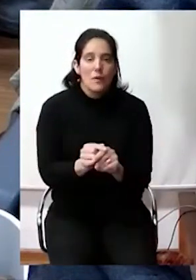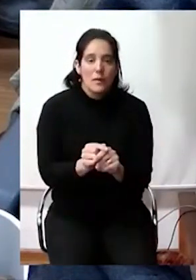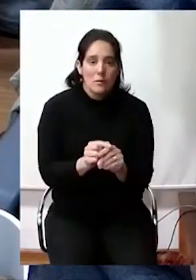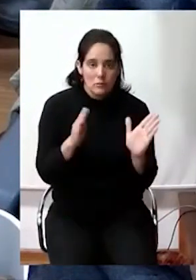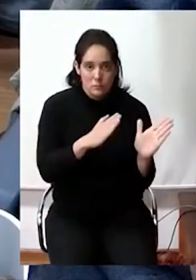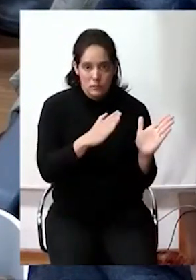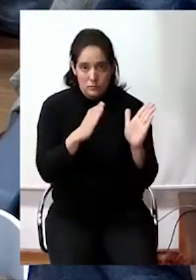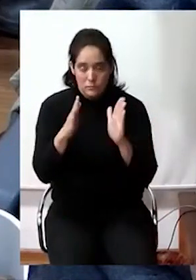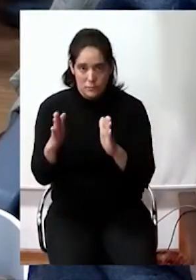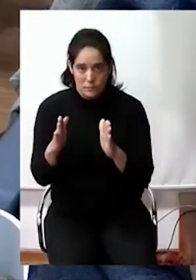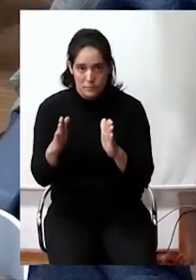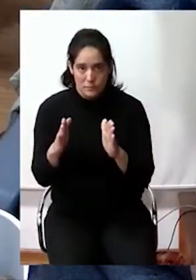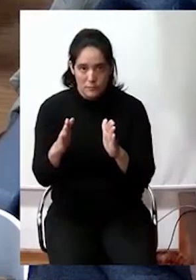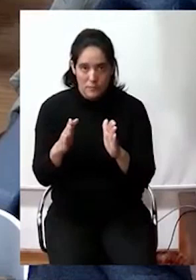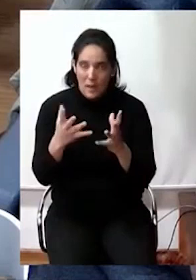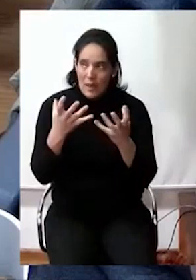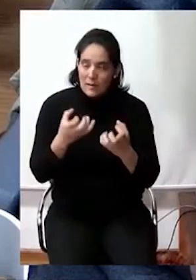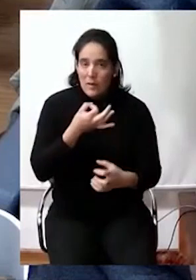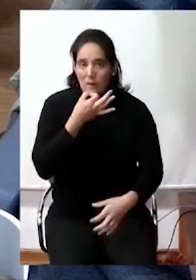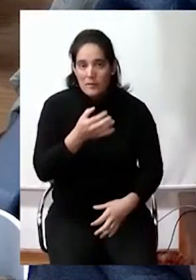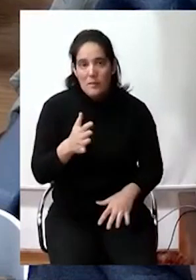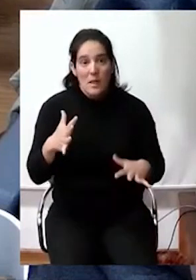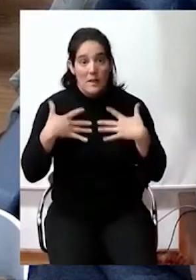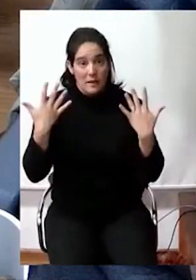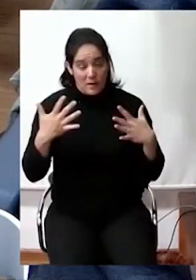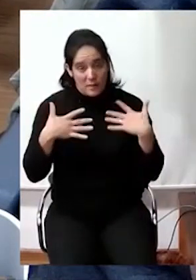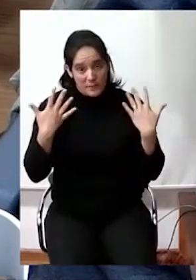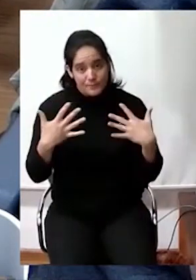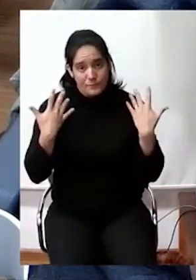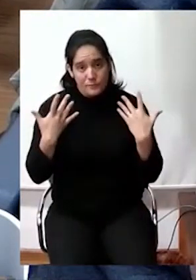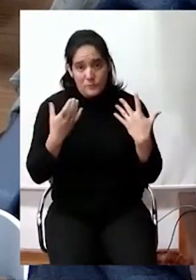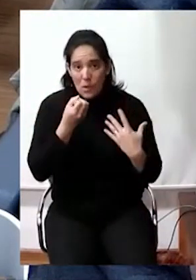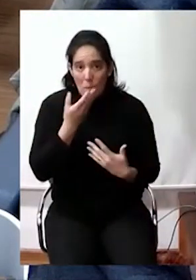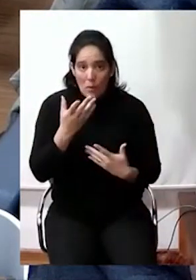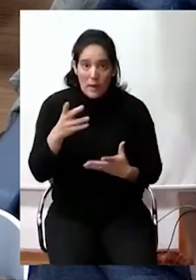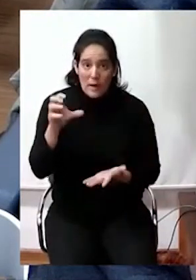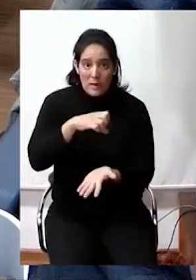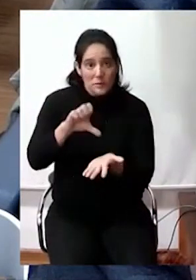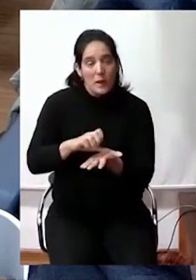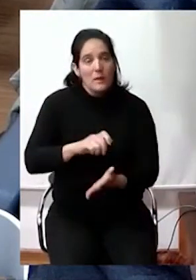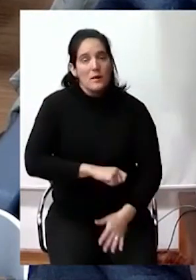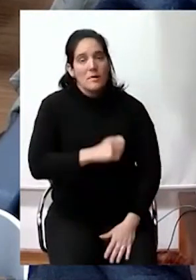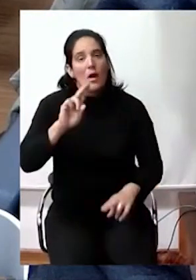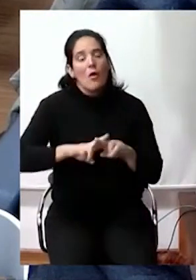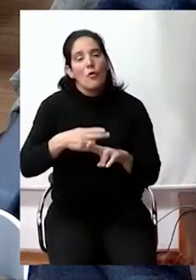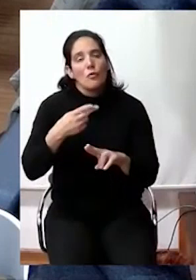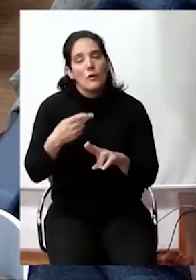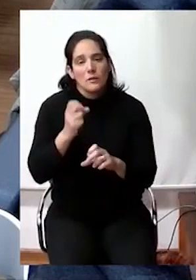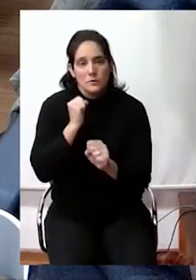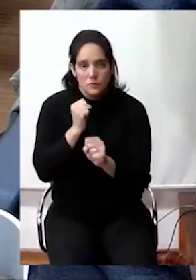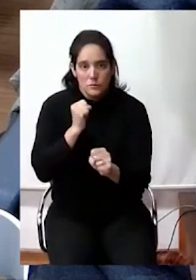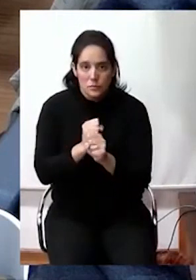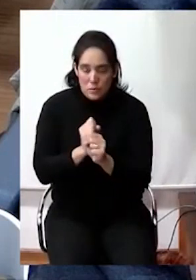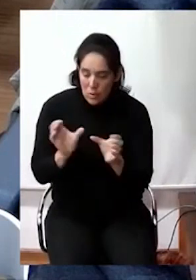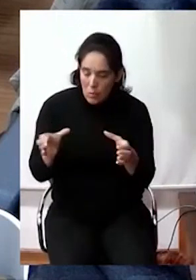en otro orden de cosas, quiero manifestar mi alegría y satisfacción porque en la Ciudad de Libertad se ha retomado el trabajo de comunidad